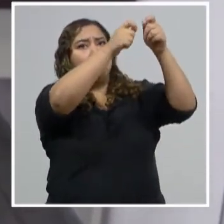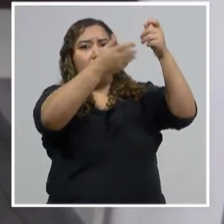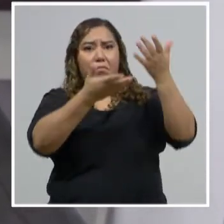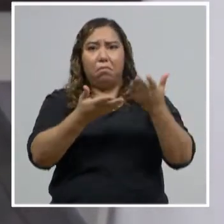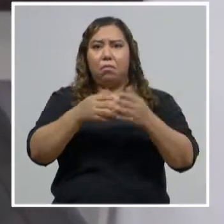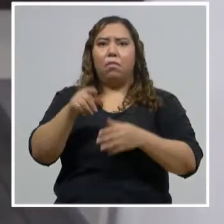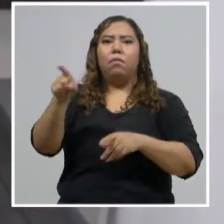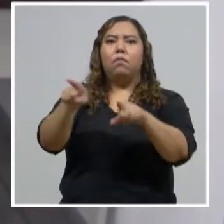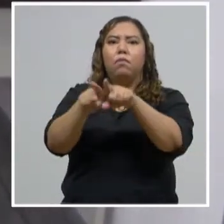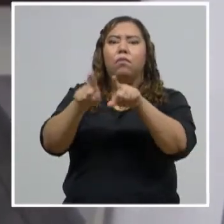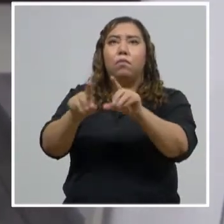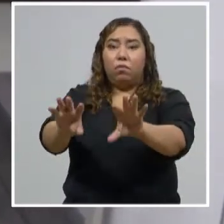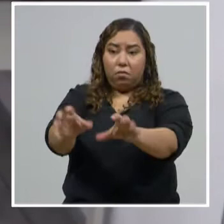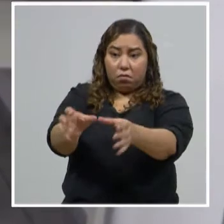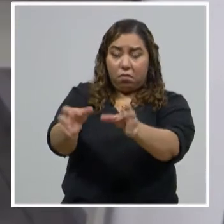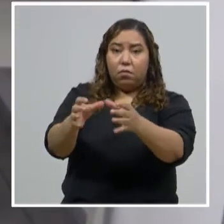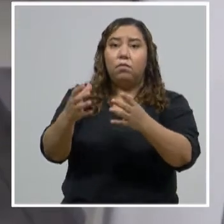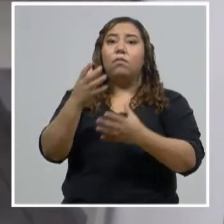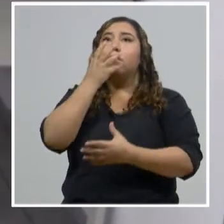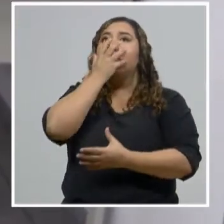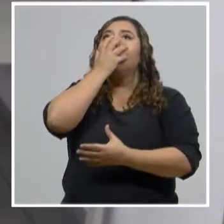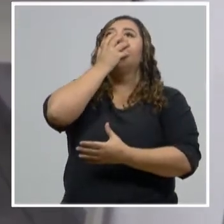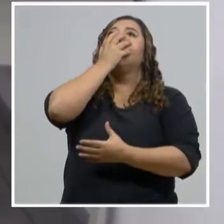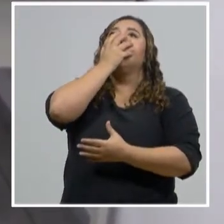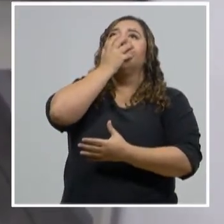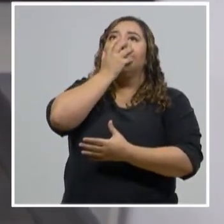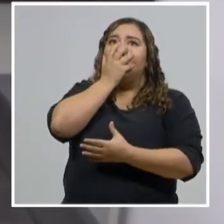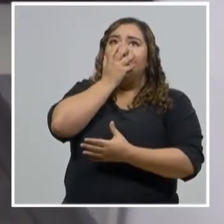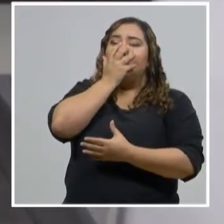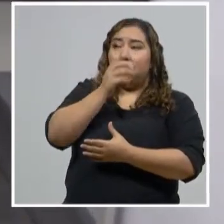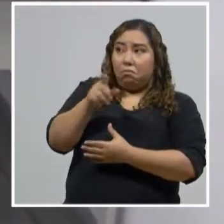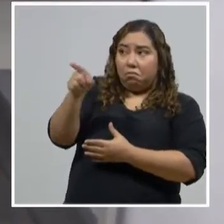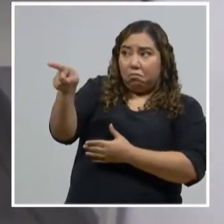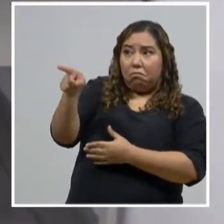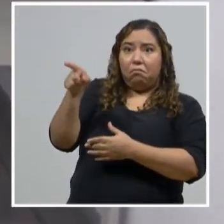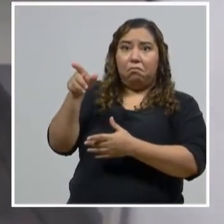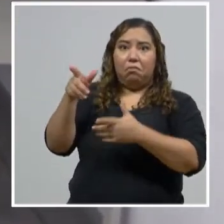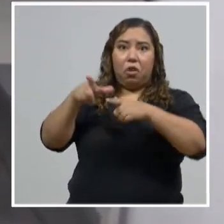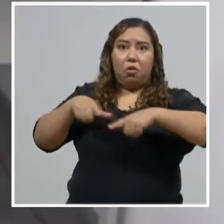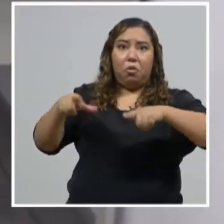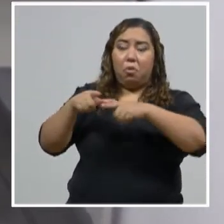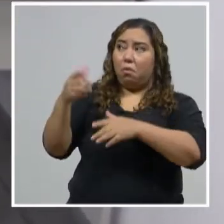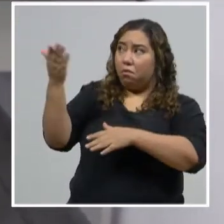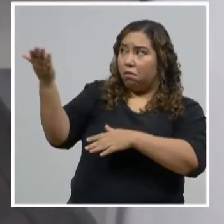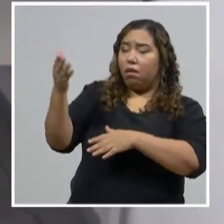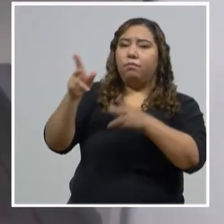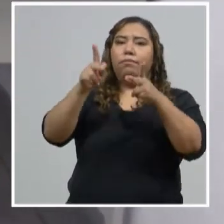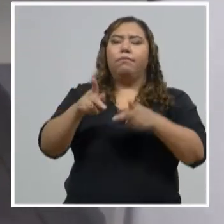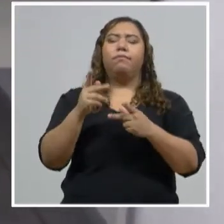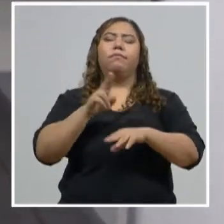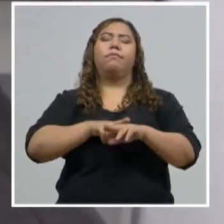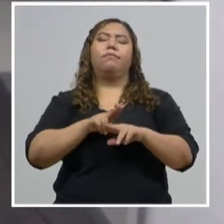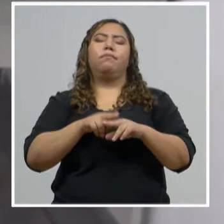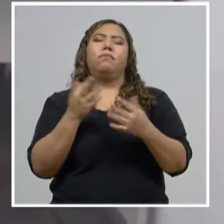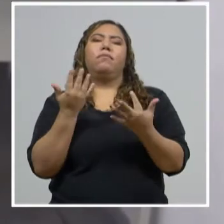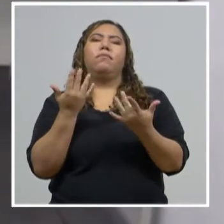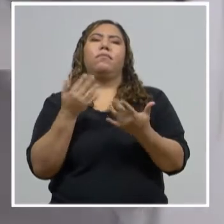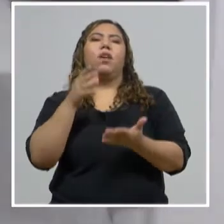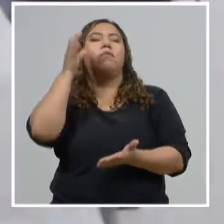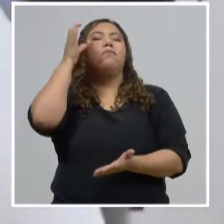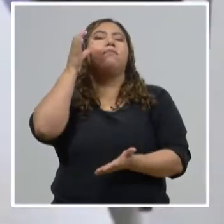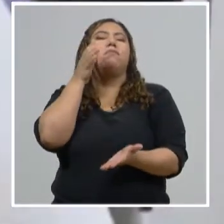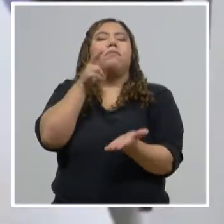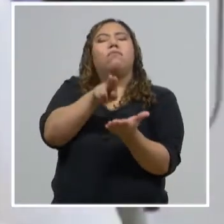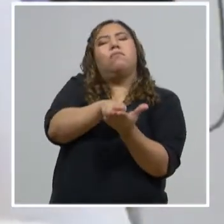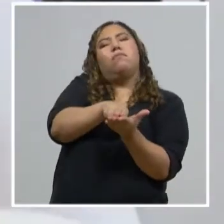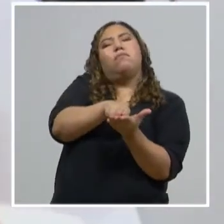donde el paciente pues se le va a poder administrar oxígeno, estabilizar, mejorar la frecuencia respiratoria, o mejorar la